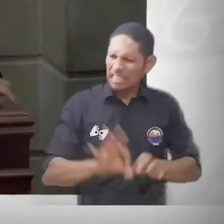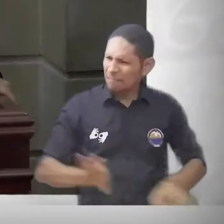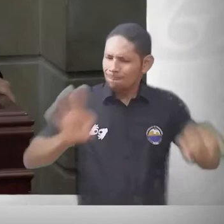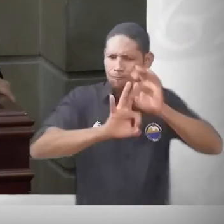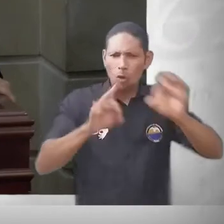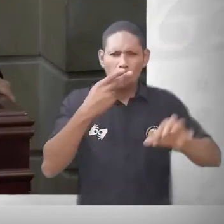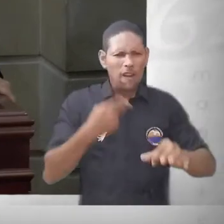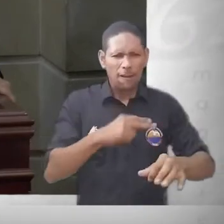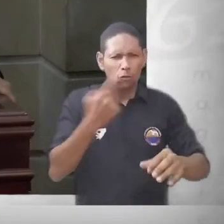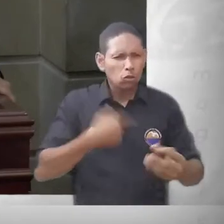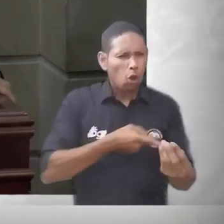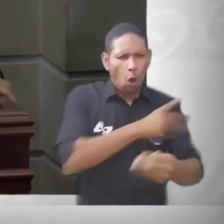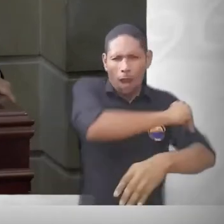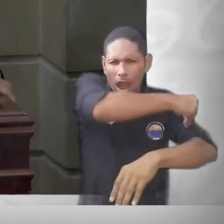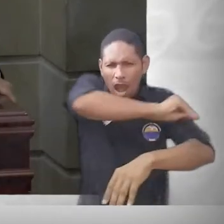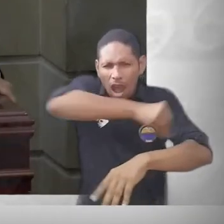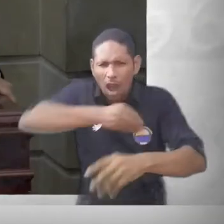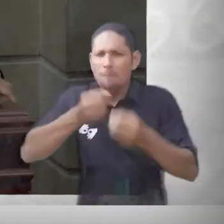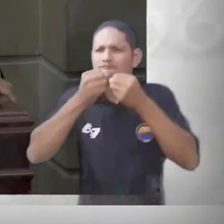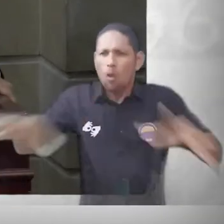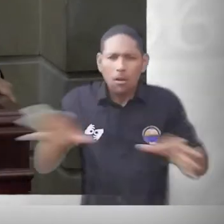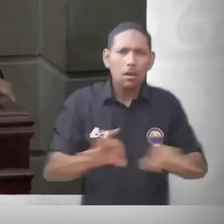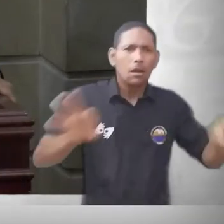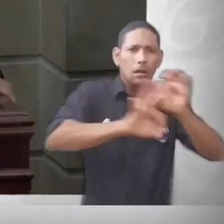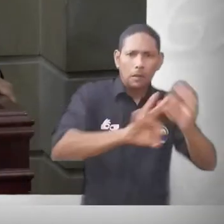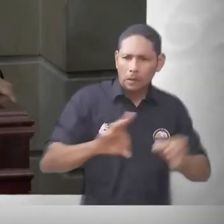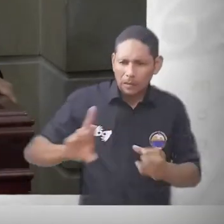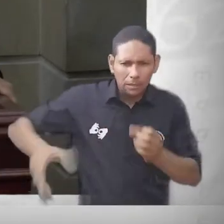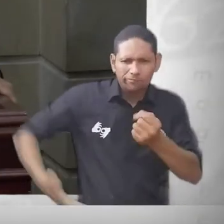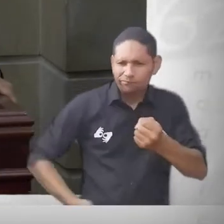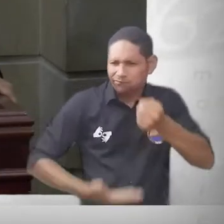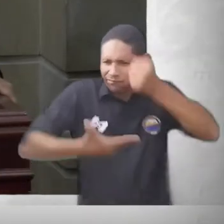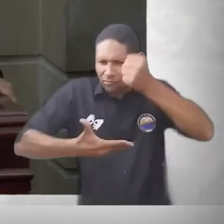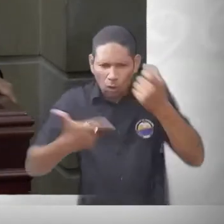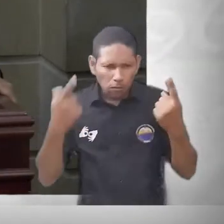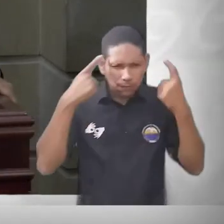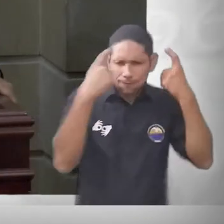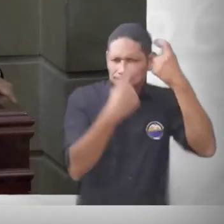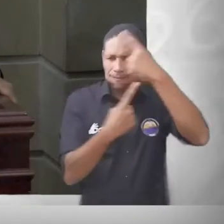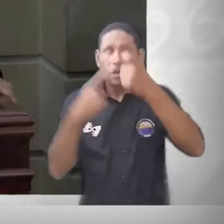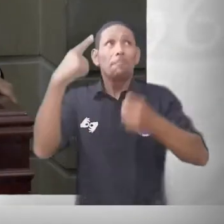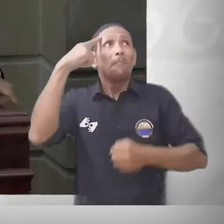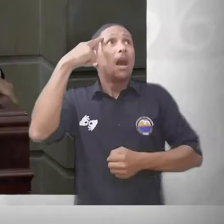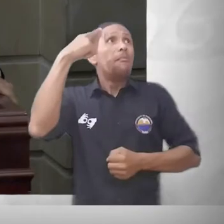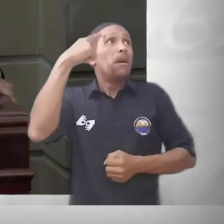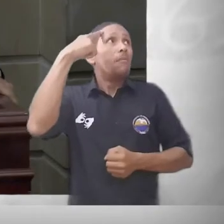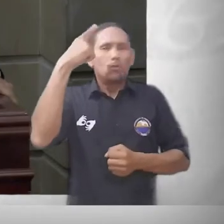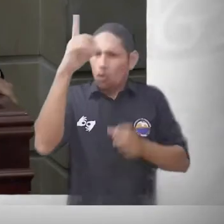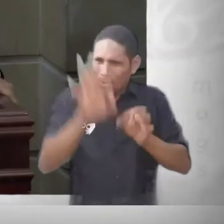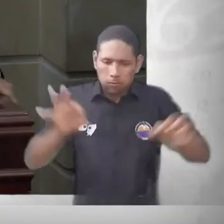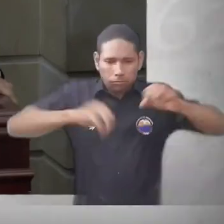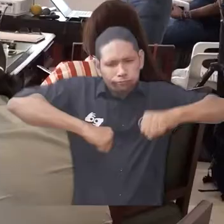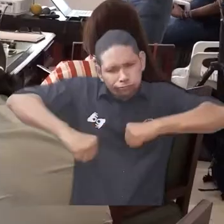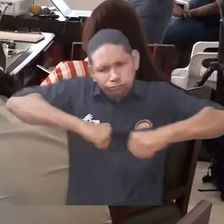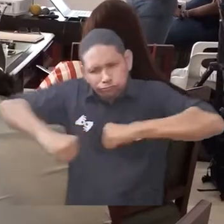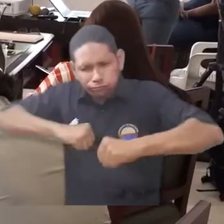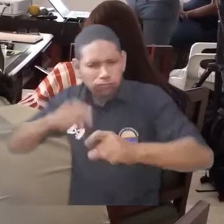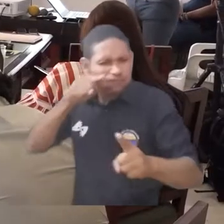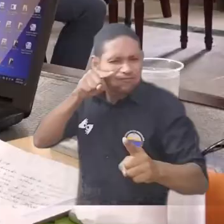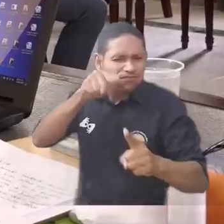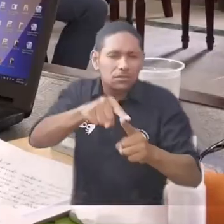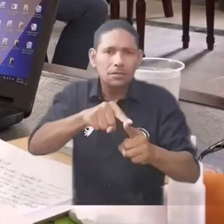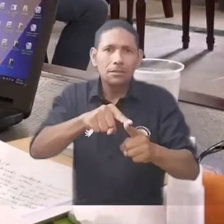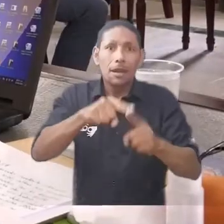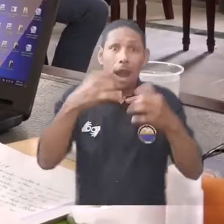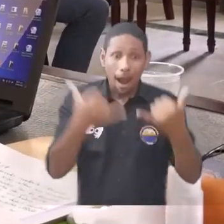compromiso con algo en política pública se refleja en la prioridad de los recursos, no en las declaraciones y en las buenas intenciones. Esto